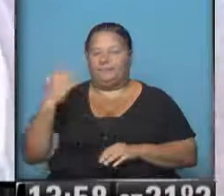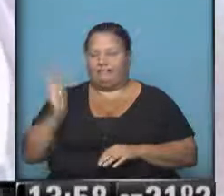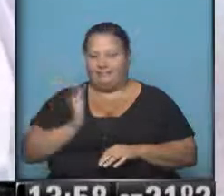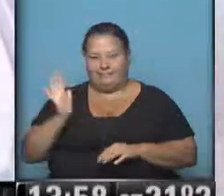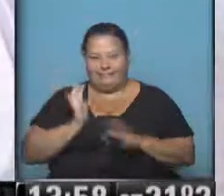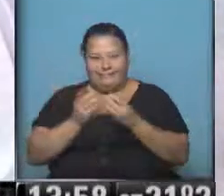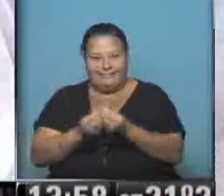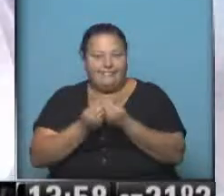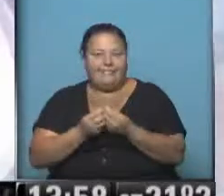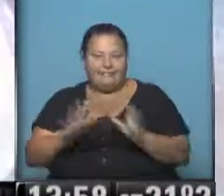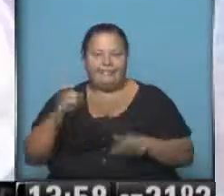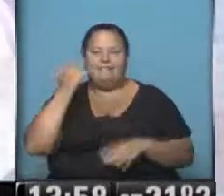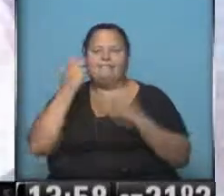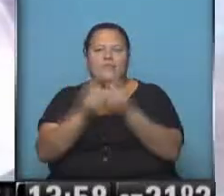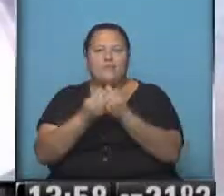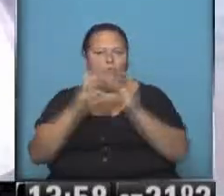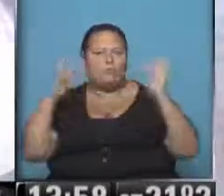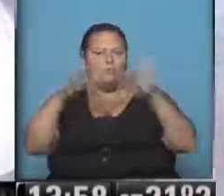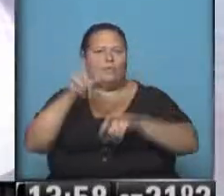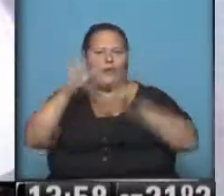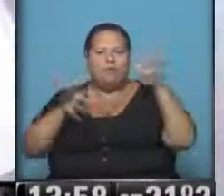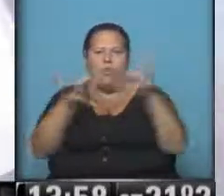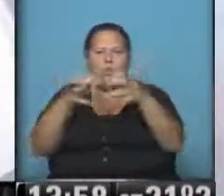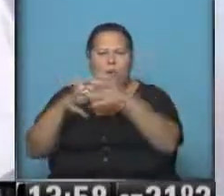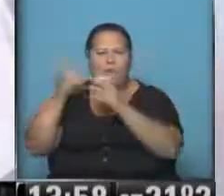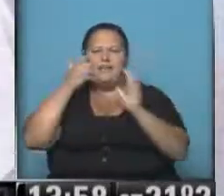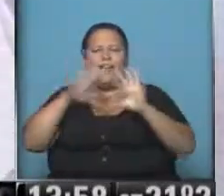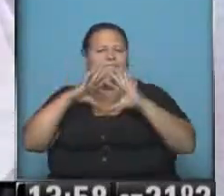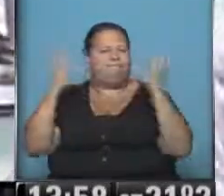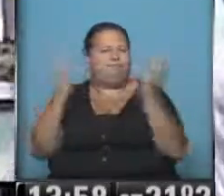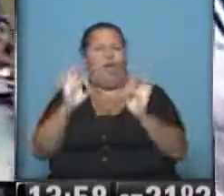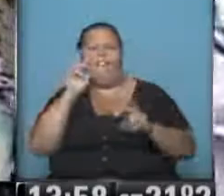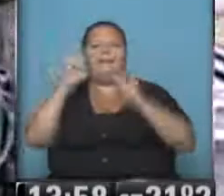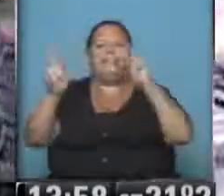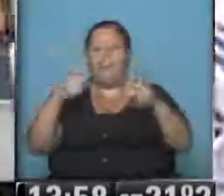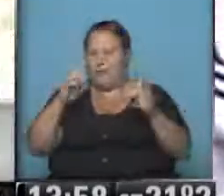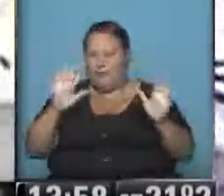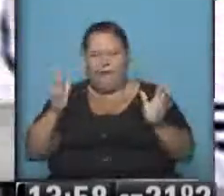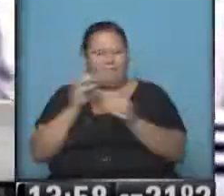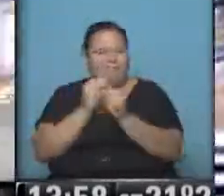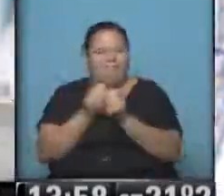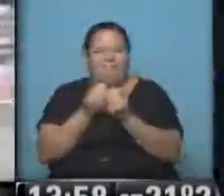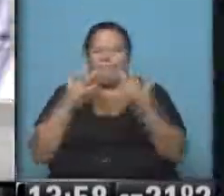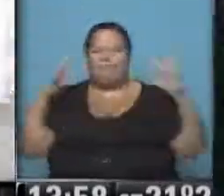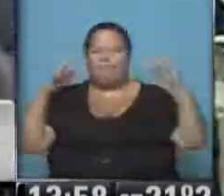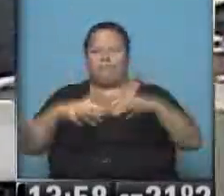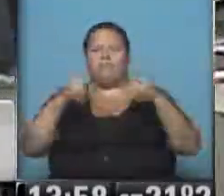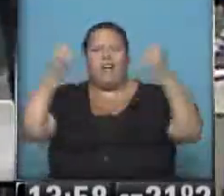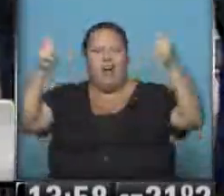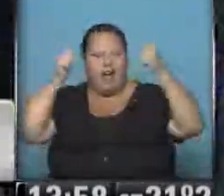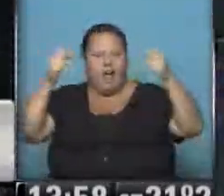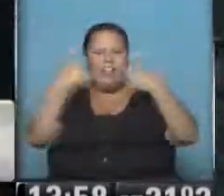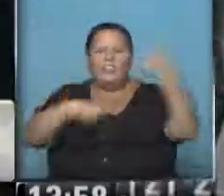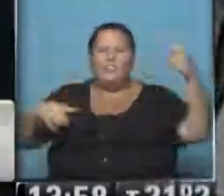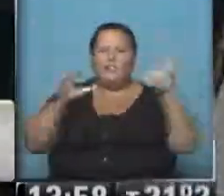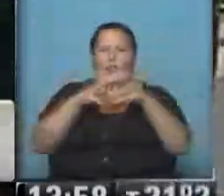Impresionante, Roberto, ya la gran cantidad de gente de columna, fíjate, está todo tapado, no se puede ver por la gran cantidad de carteles que ya hay